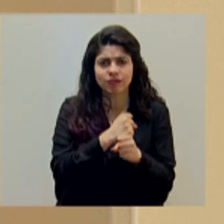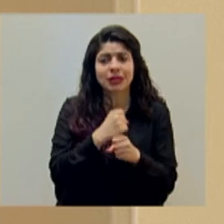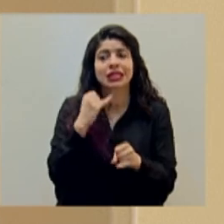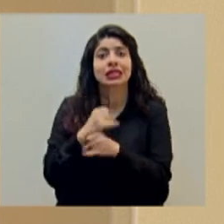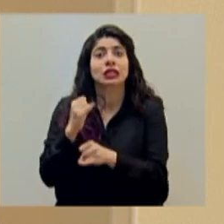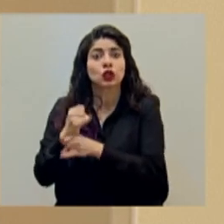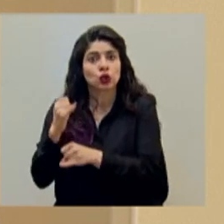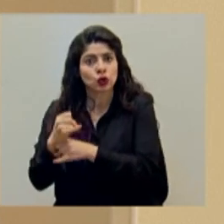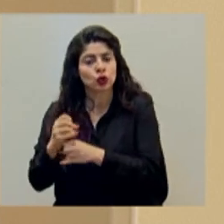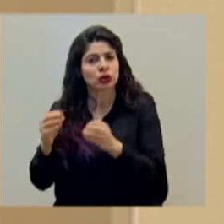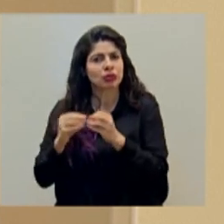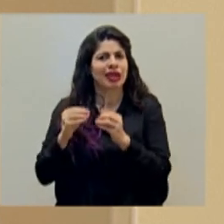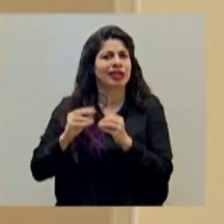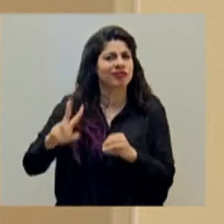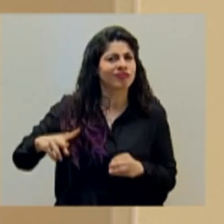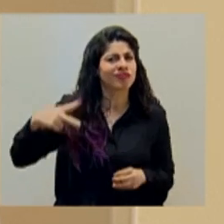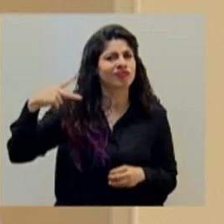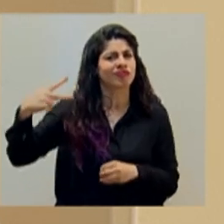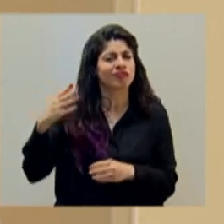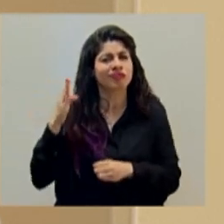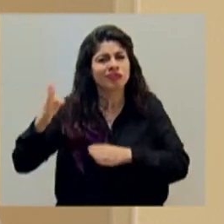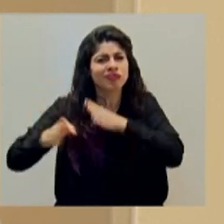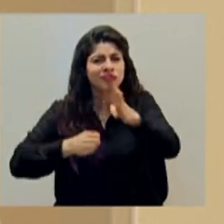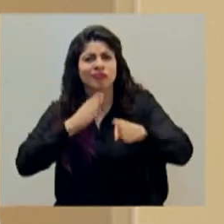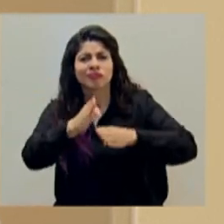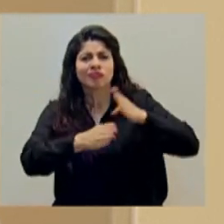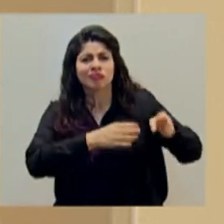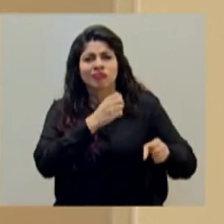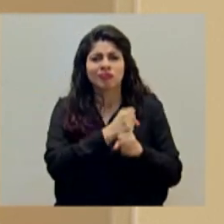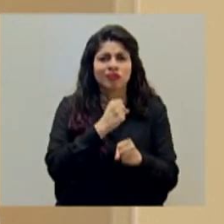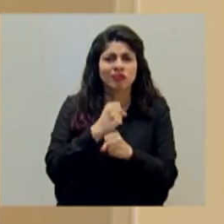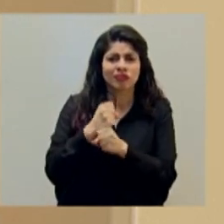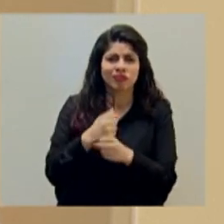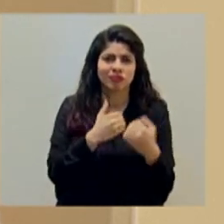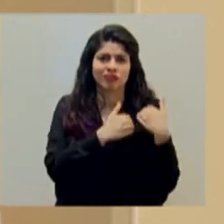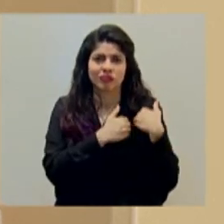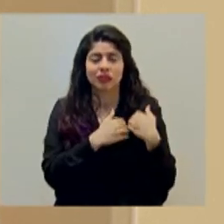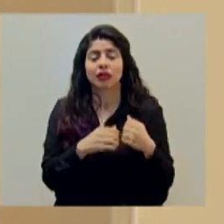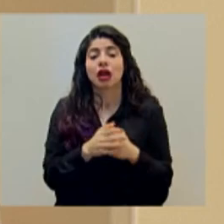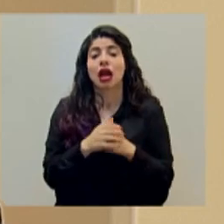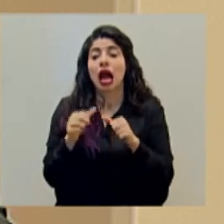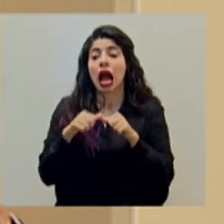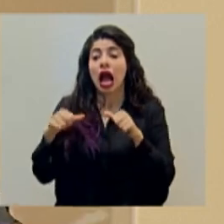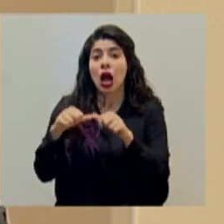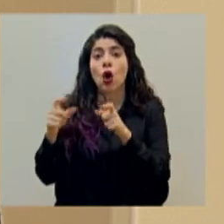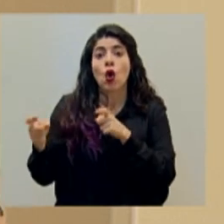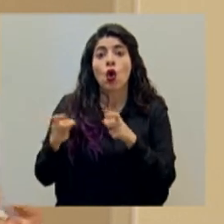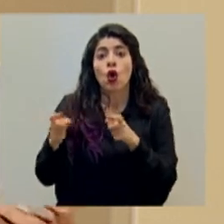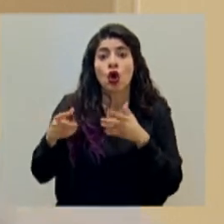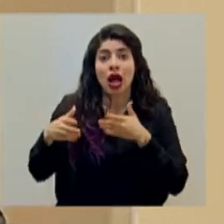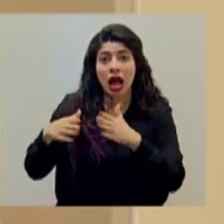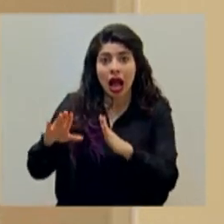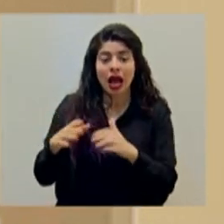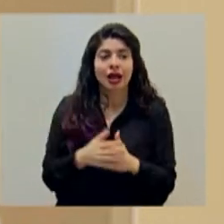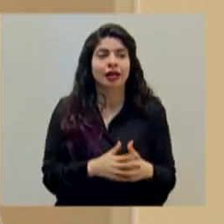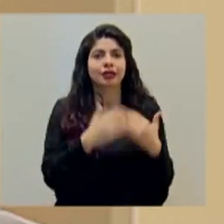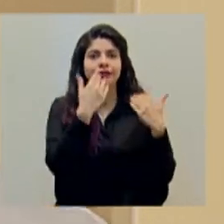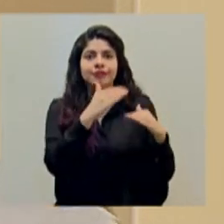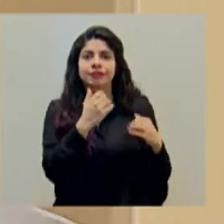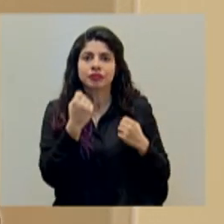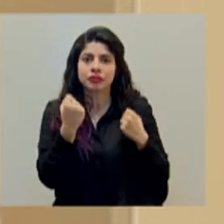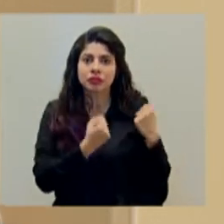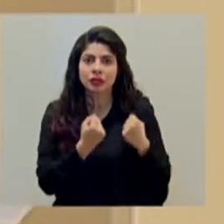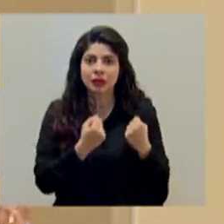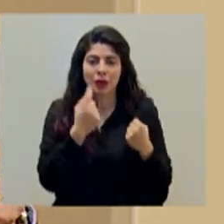instituciones reforzaremos los diferentes operativos en los ámbitos que nos corresponden tanto en los controles de carretera, en la restricción vehicular